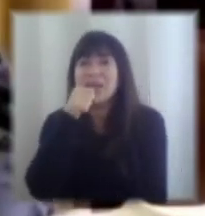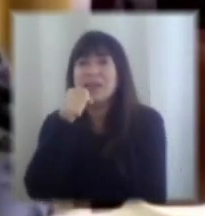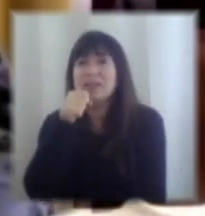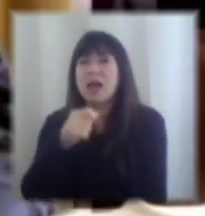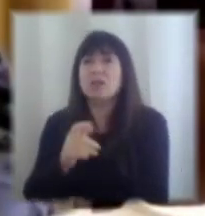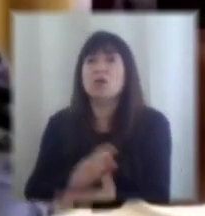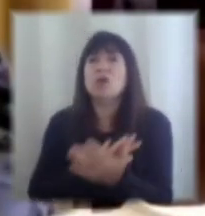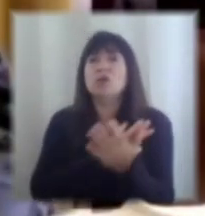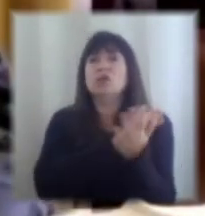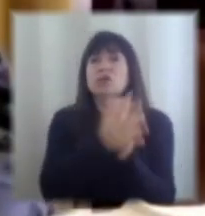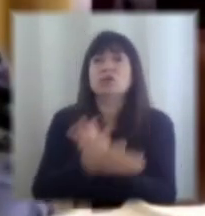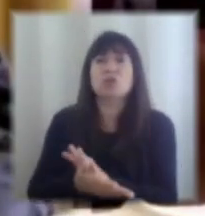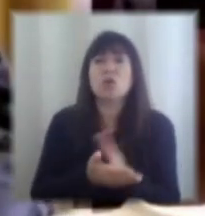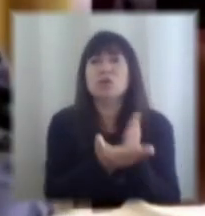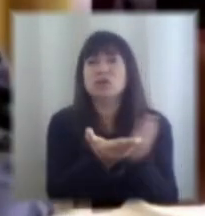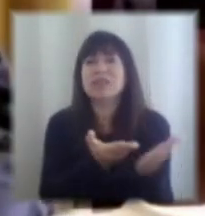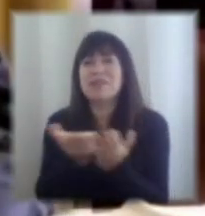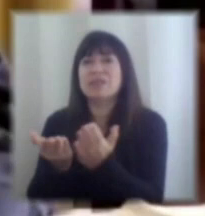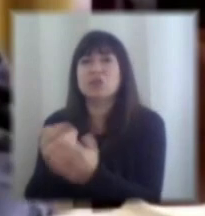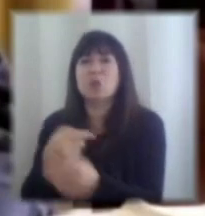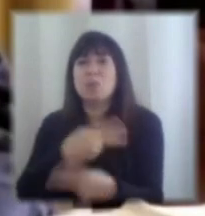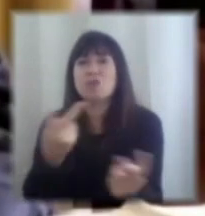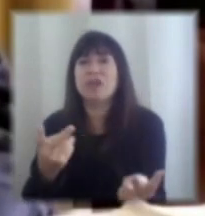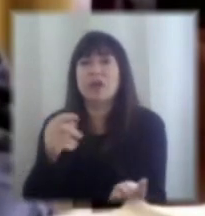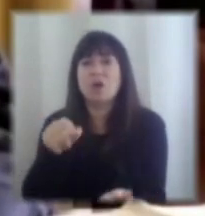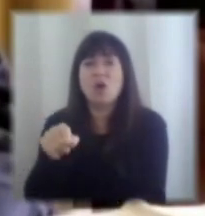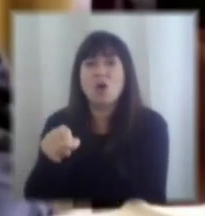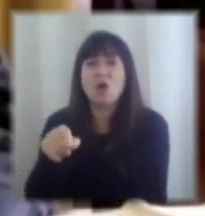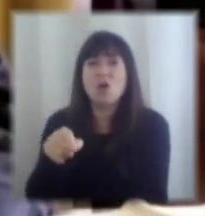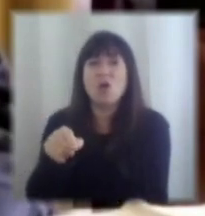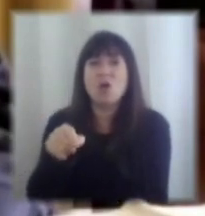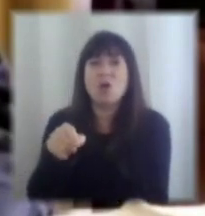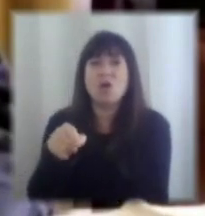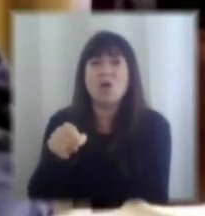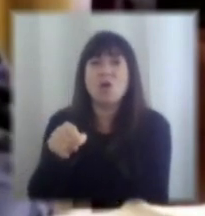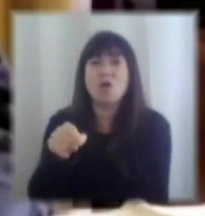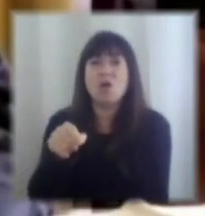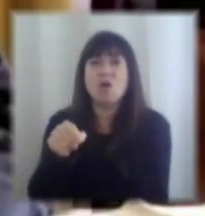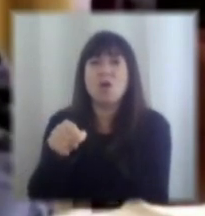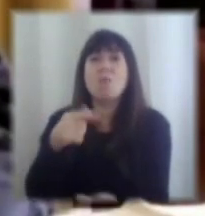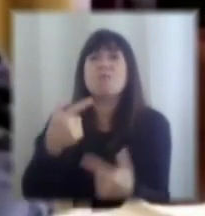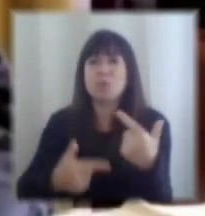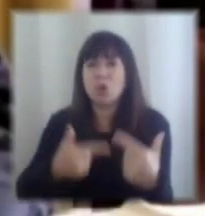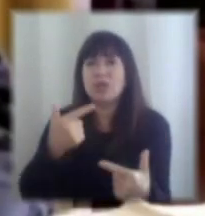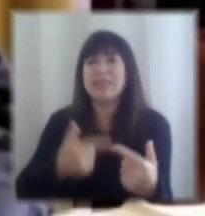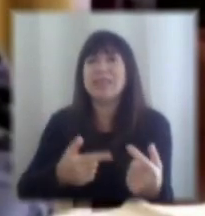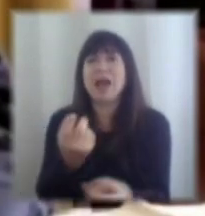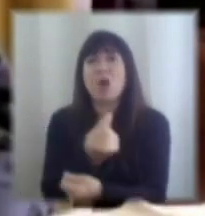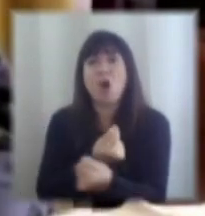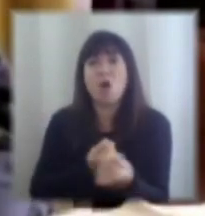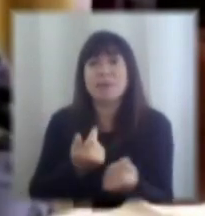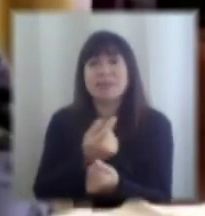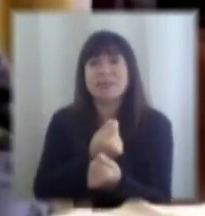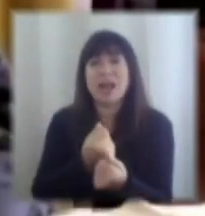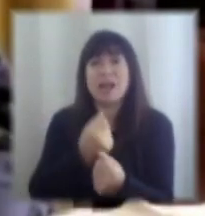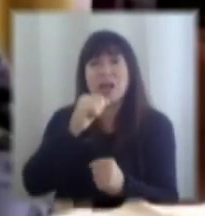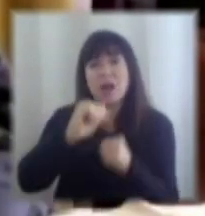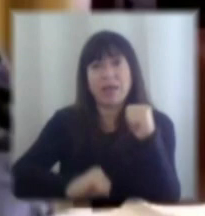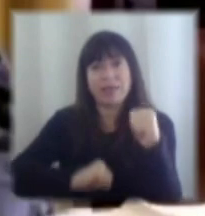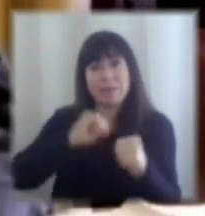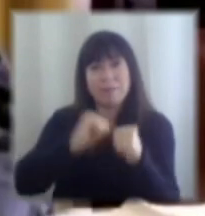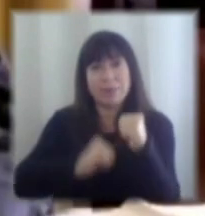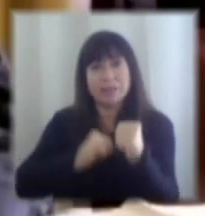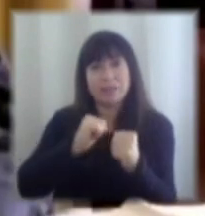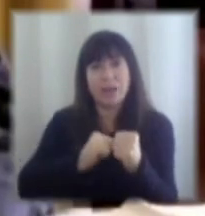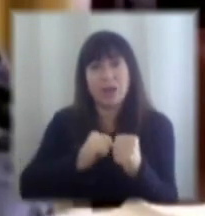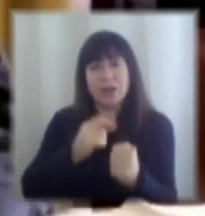públicos y a nivel de política comercial industrial tú